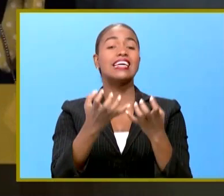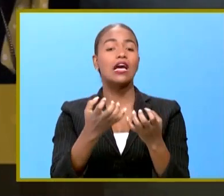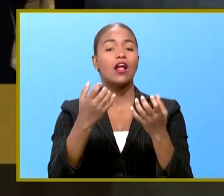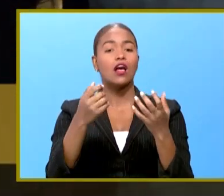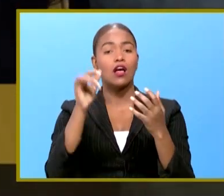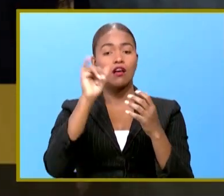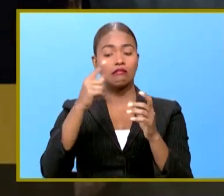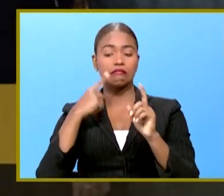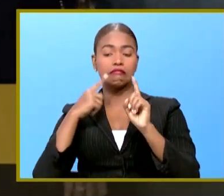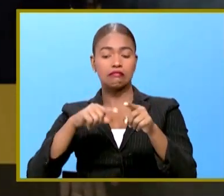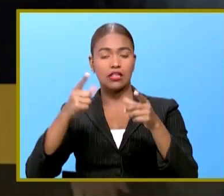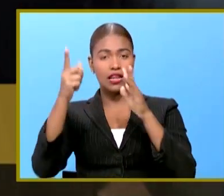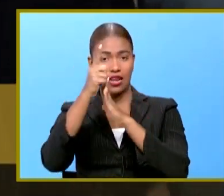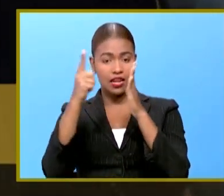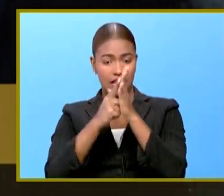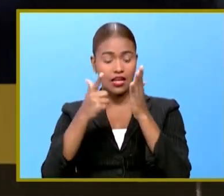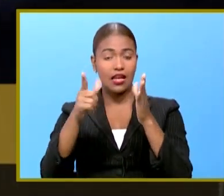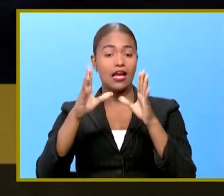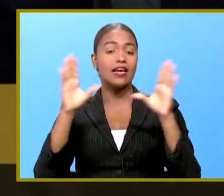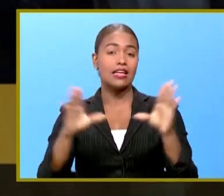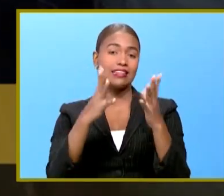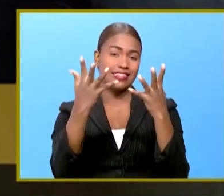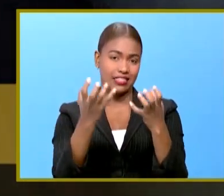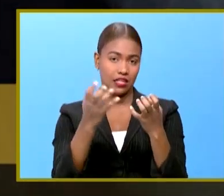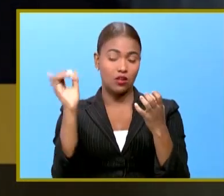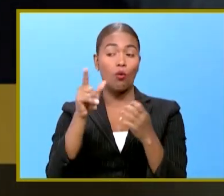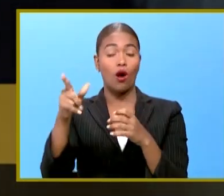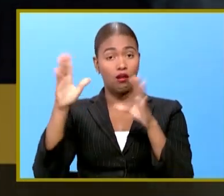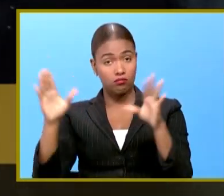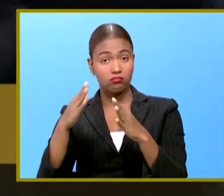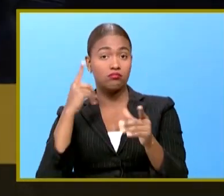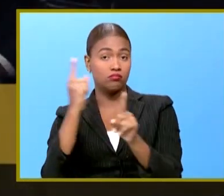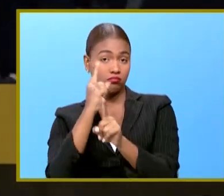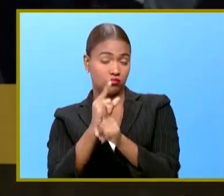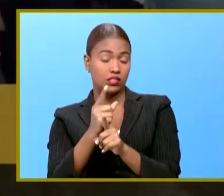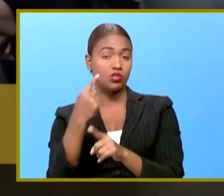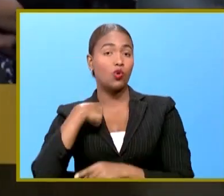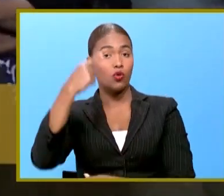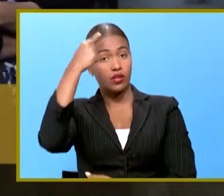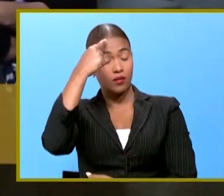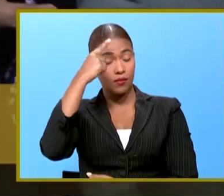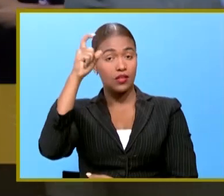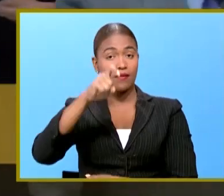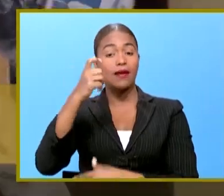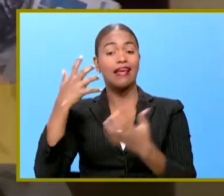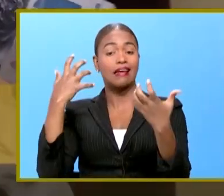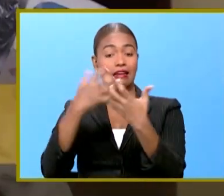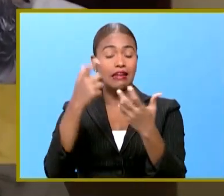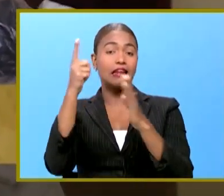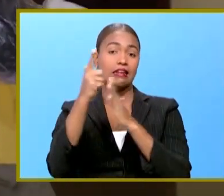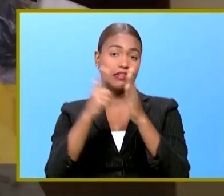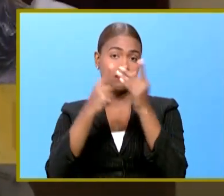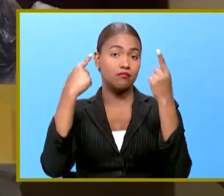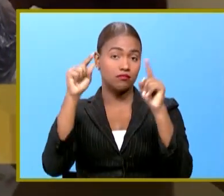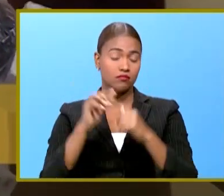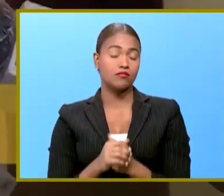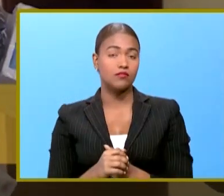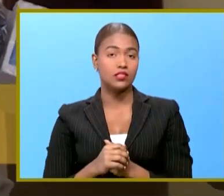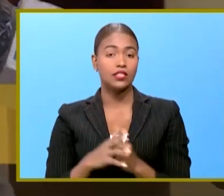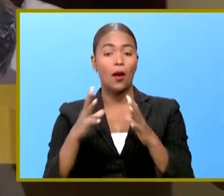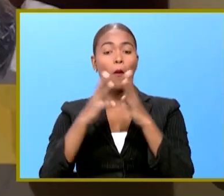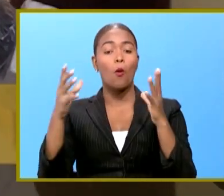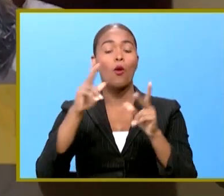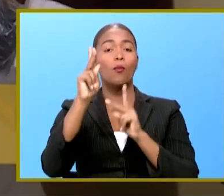el mandato de la ley. Él ha hecho lo correcto y nosotros entendemos que estamos en la obligación de cumplir con la ley. Mente que muchos de los